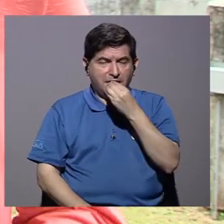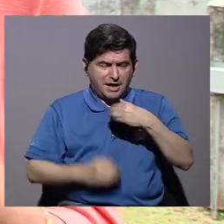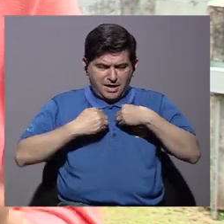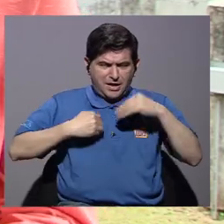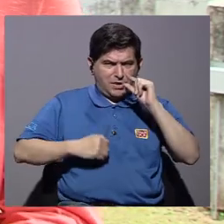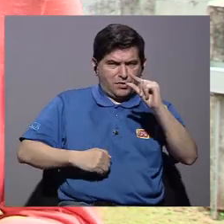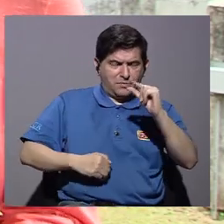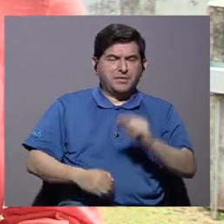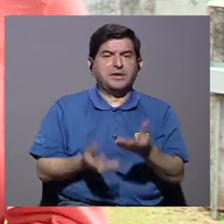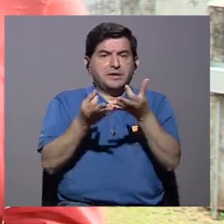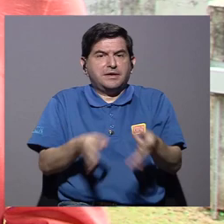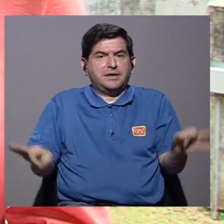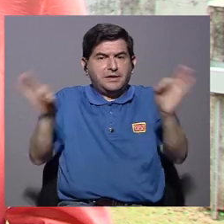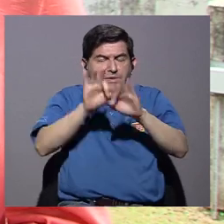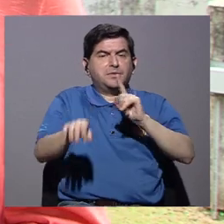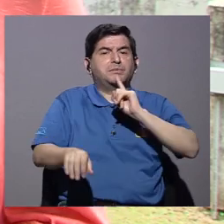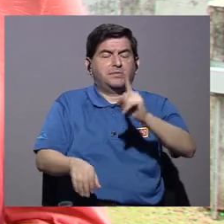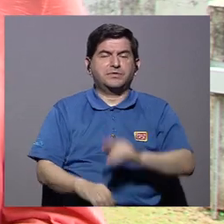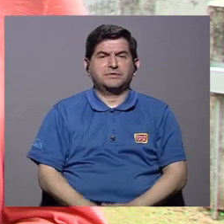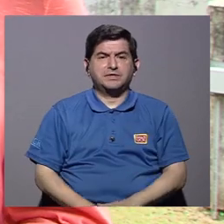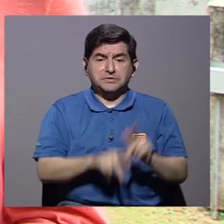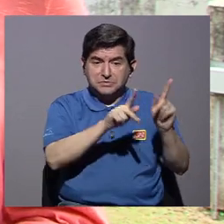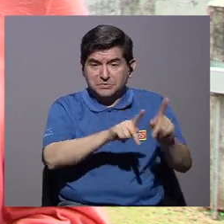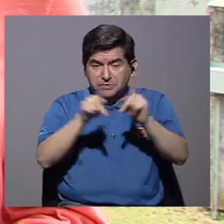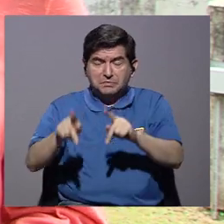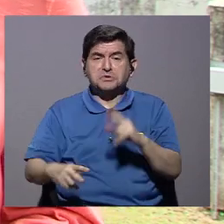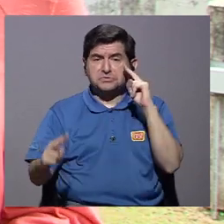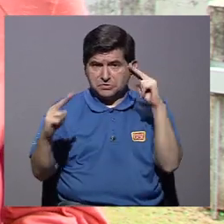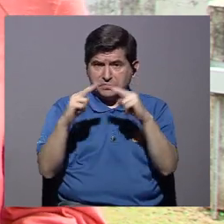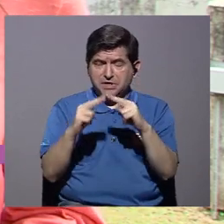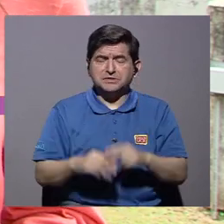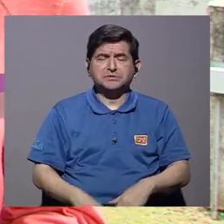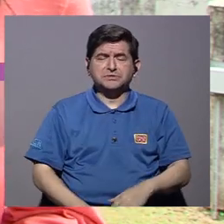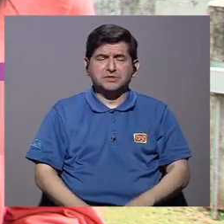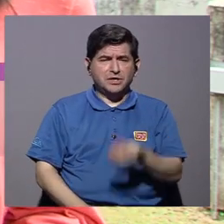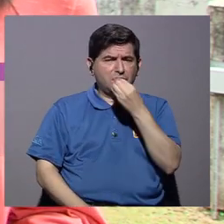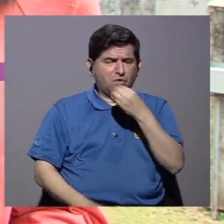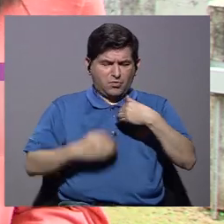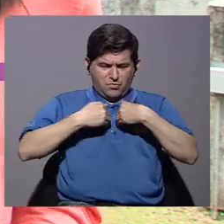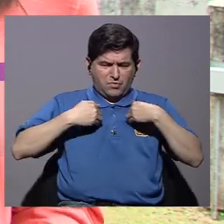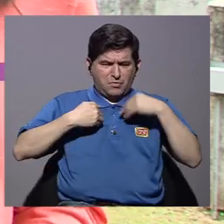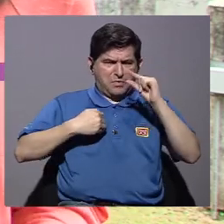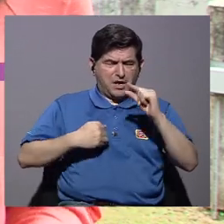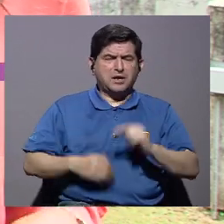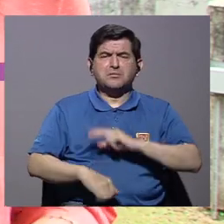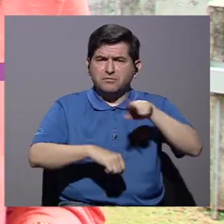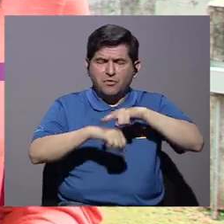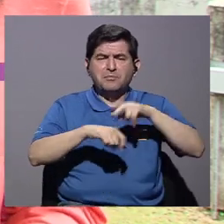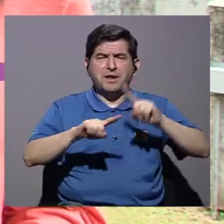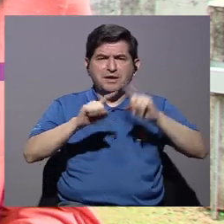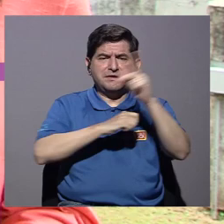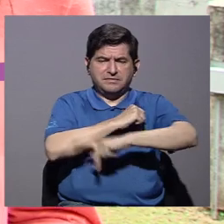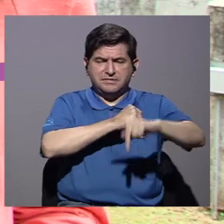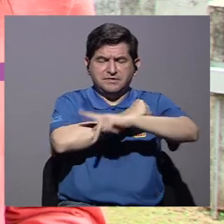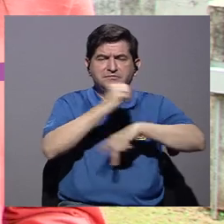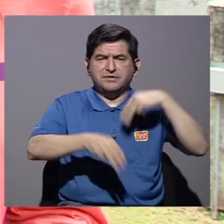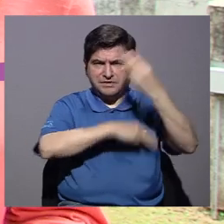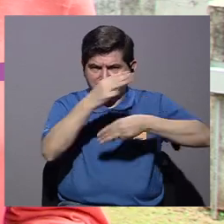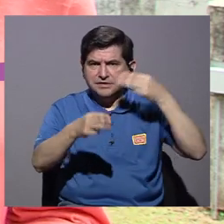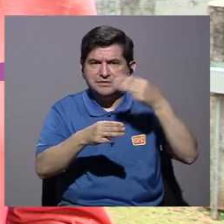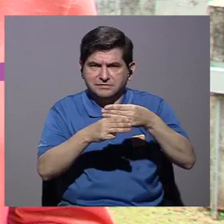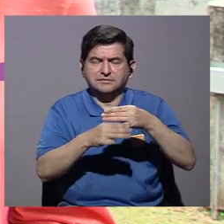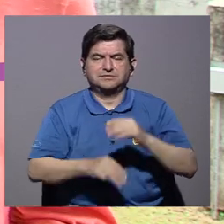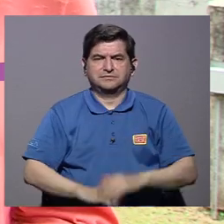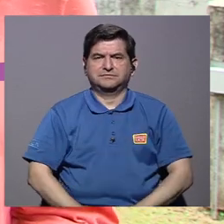Con respecto al consumo de insectos, es muy importante resaltar que muchas de las personas conocen que el consumo de insectos es una práctica usual en muchos